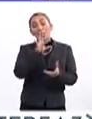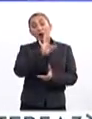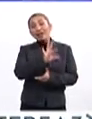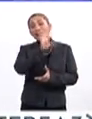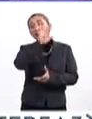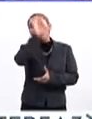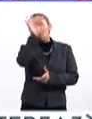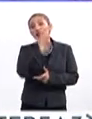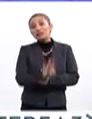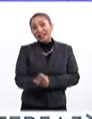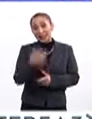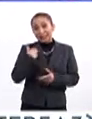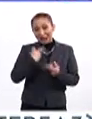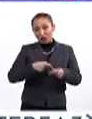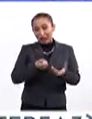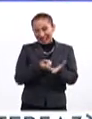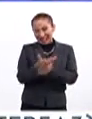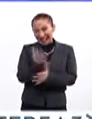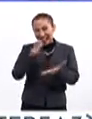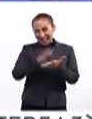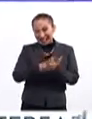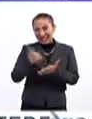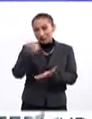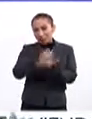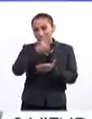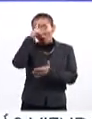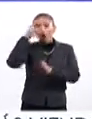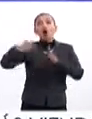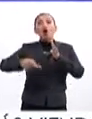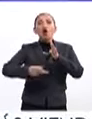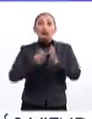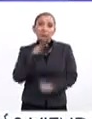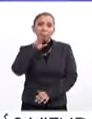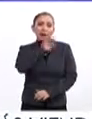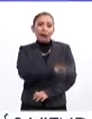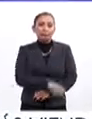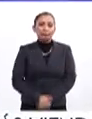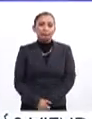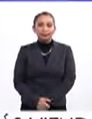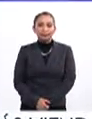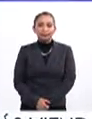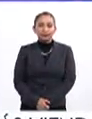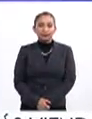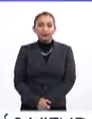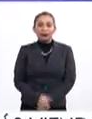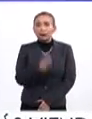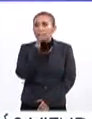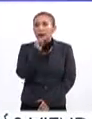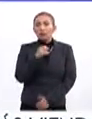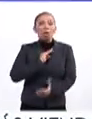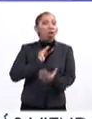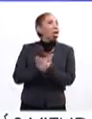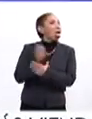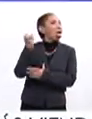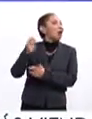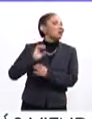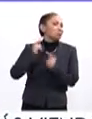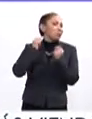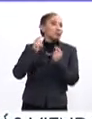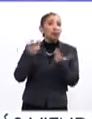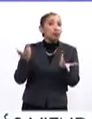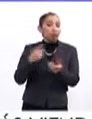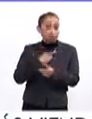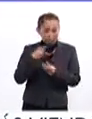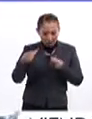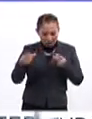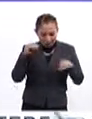45% de los liberados de la Ciudad de México vuelvan a cometer un delito. No pudimos ser indiferentes frente a esta situación, por